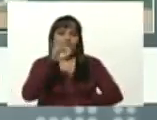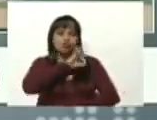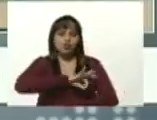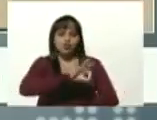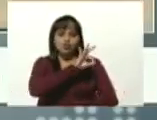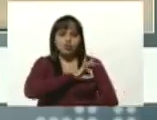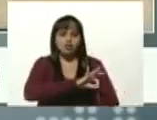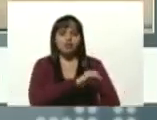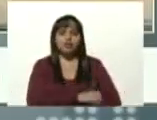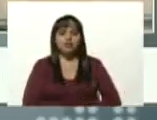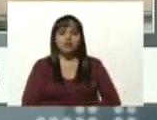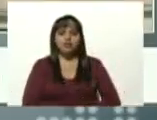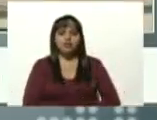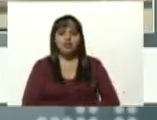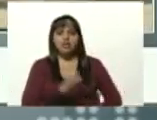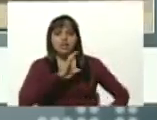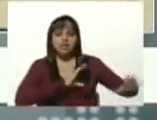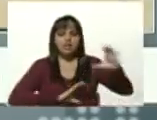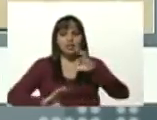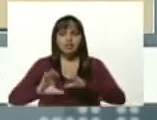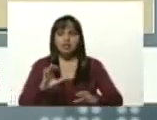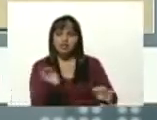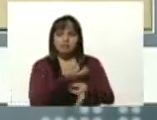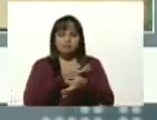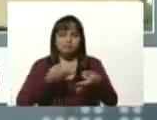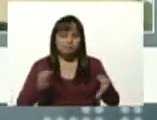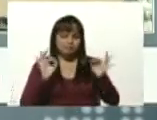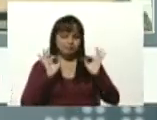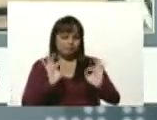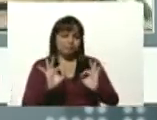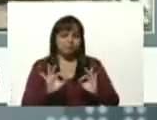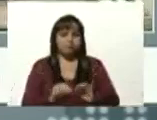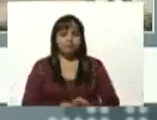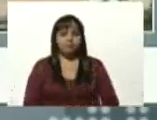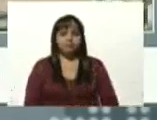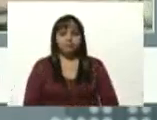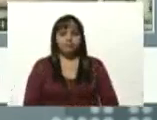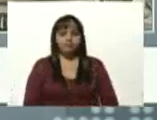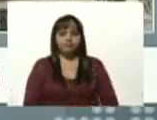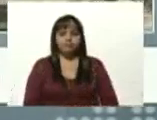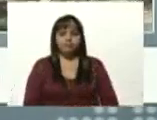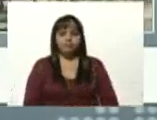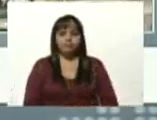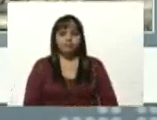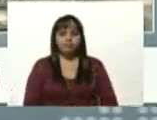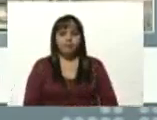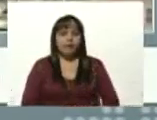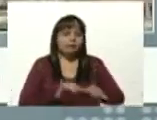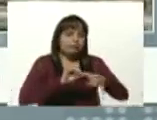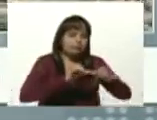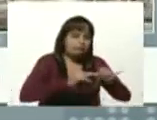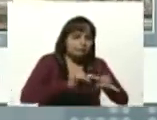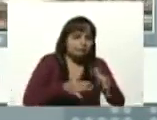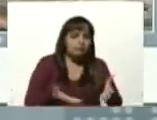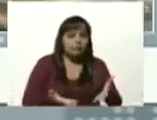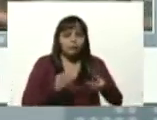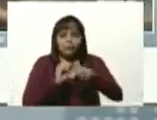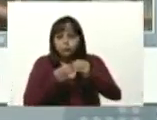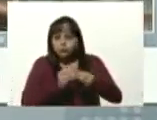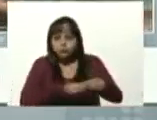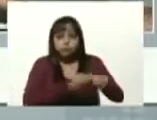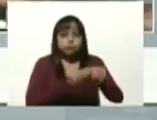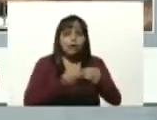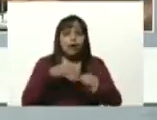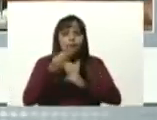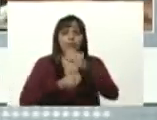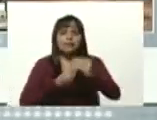de las ciencias exactas de la ingeniería para hacer lo que